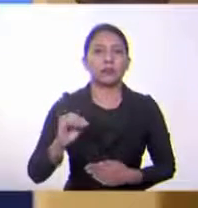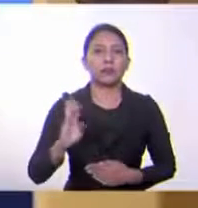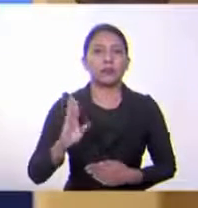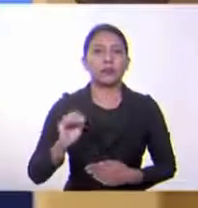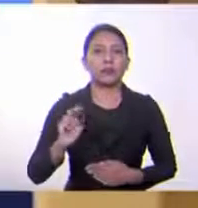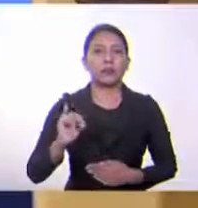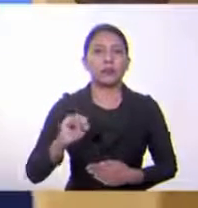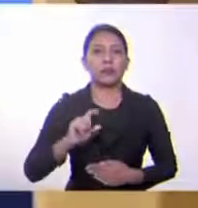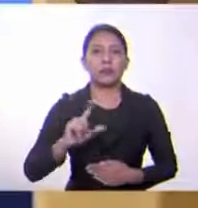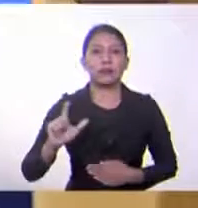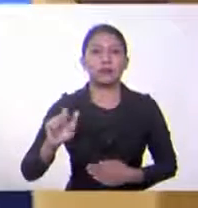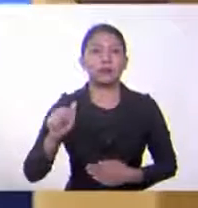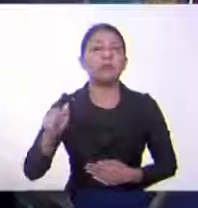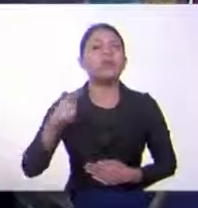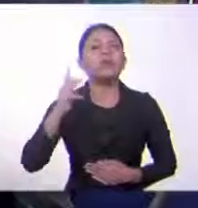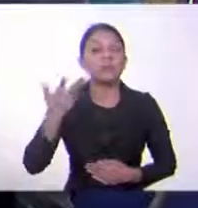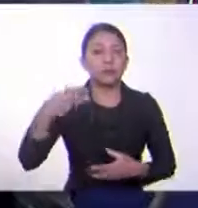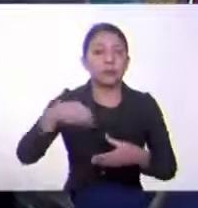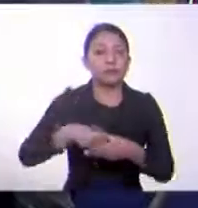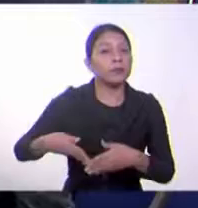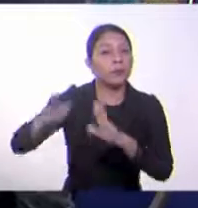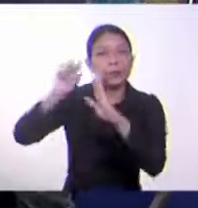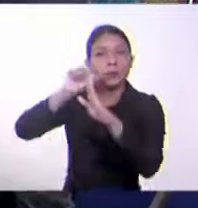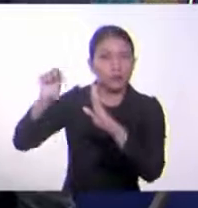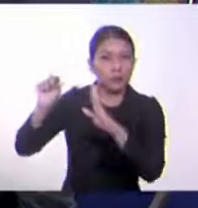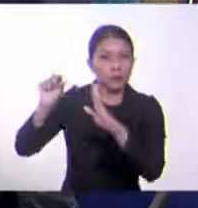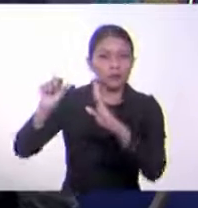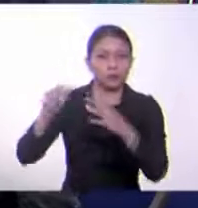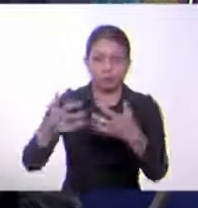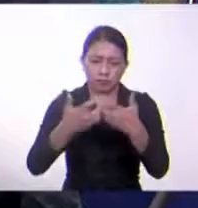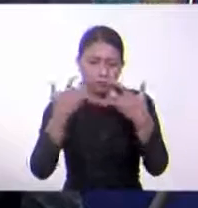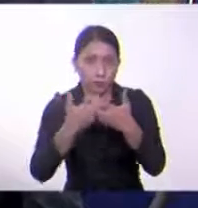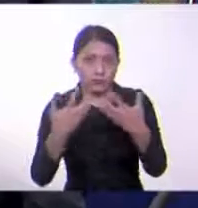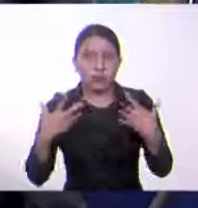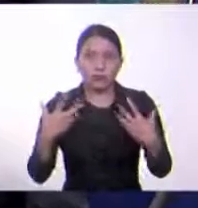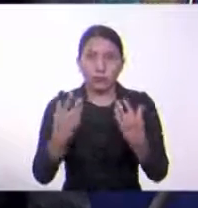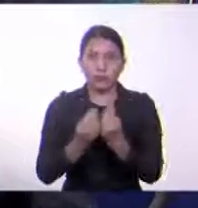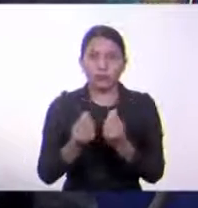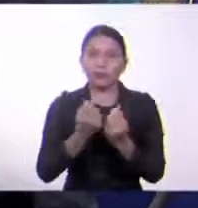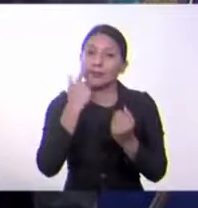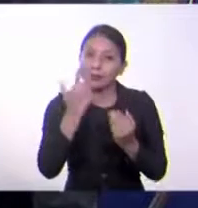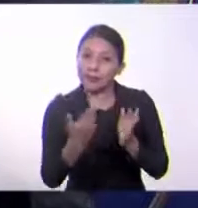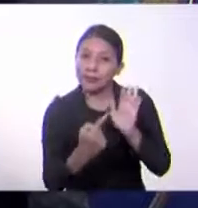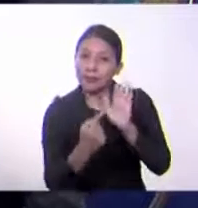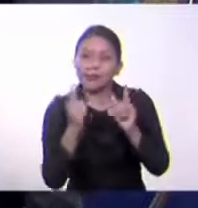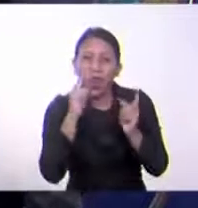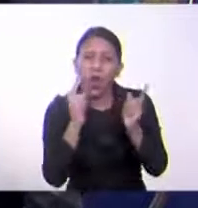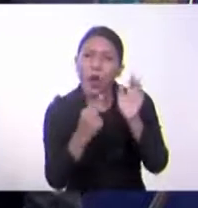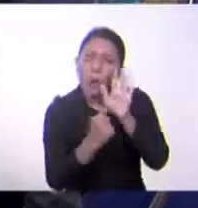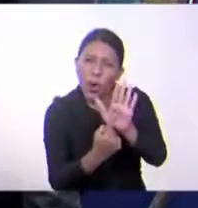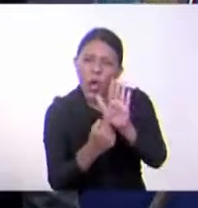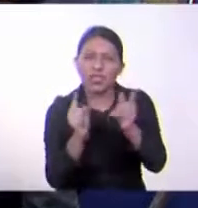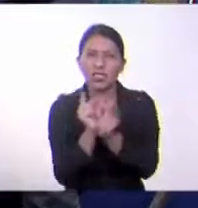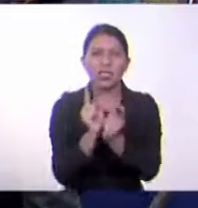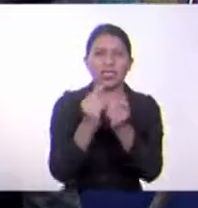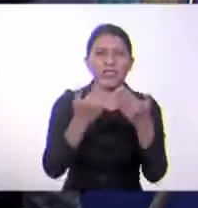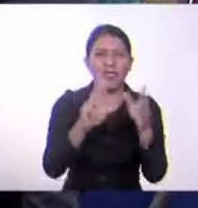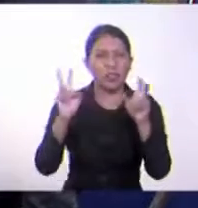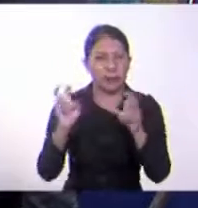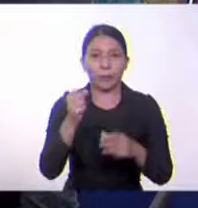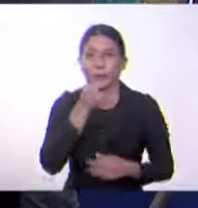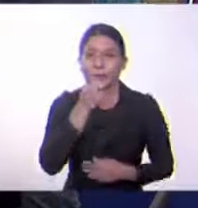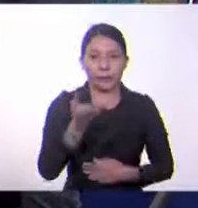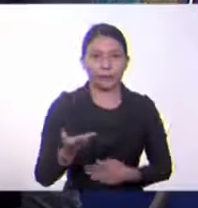parte del Centro Nacional de Investigación de Estudios Sociales, así que vamos a conocer cada uno de los datos que nos va a compartir y nosotros ya